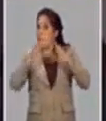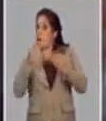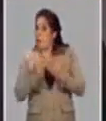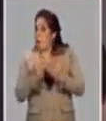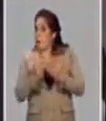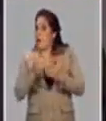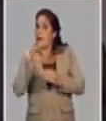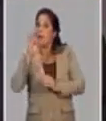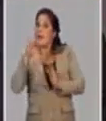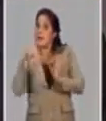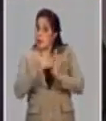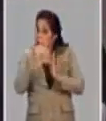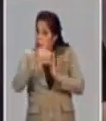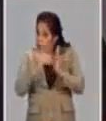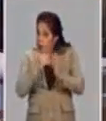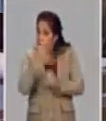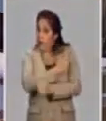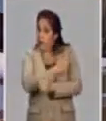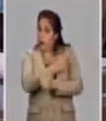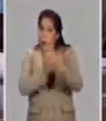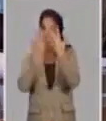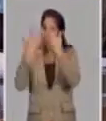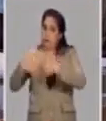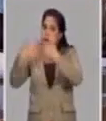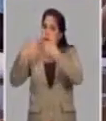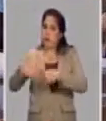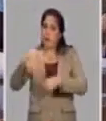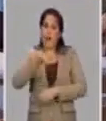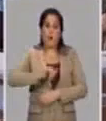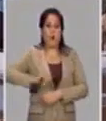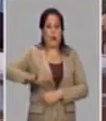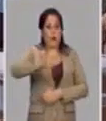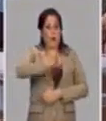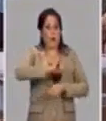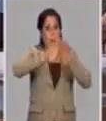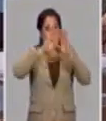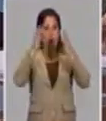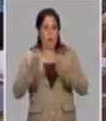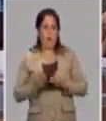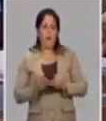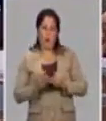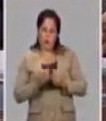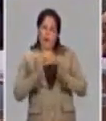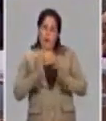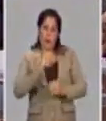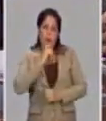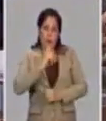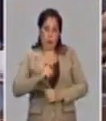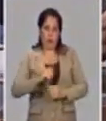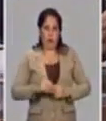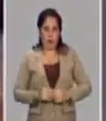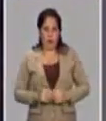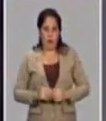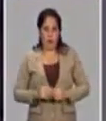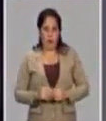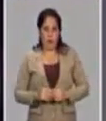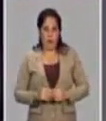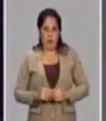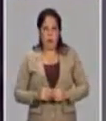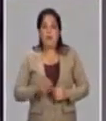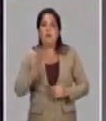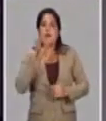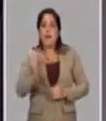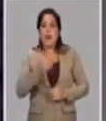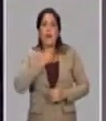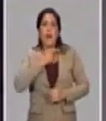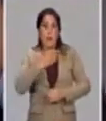en el mundo para poder... 15.000 millones de vacunas. Para inmunizar a toda la población mundial. Efectivamente. Entonces, es algo... Realmente es un reto extraordinario. sea, y